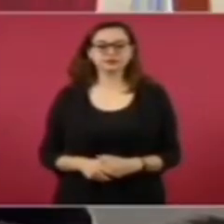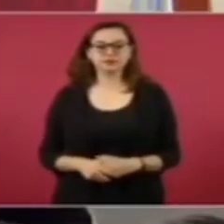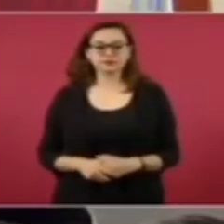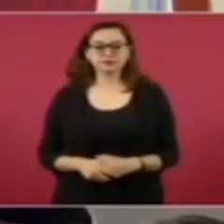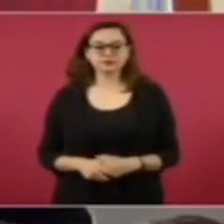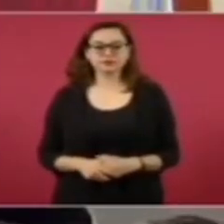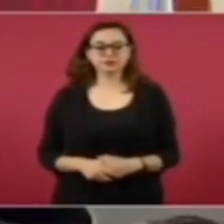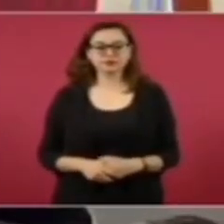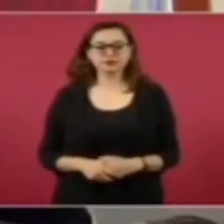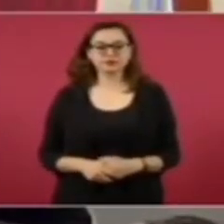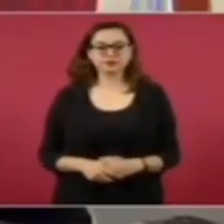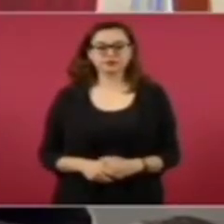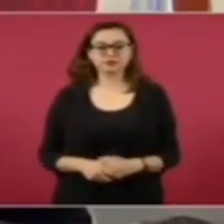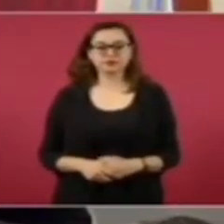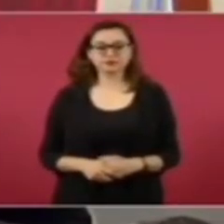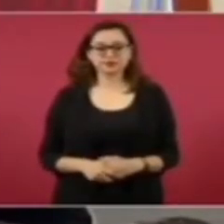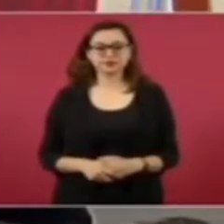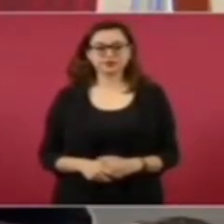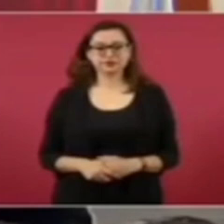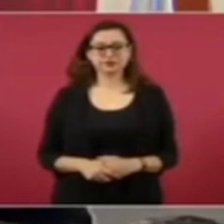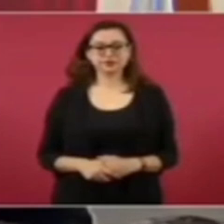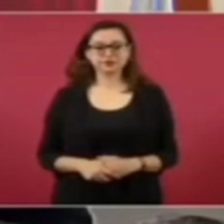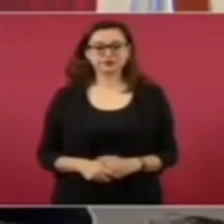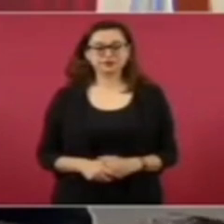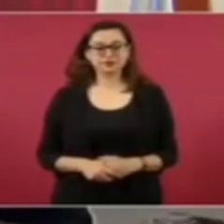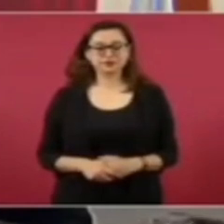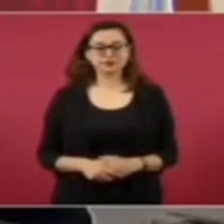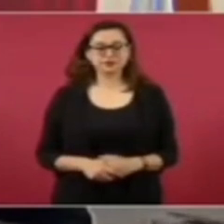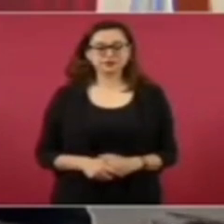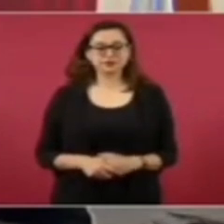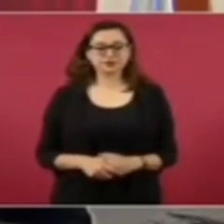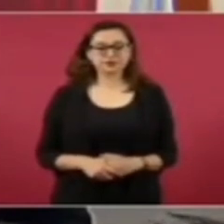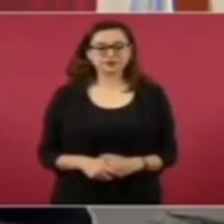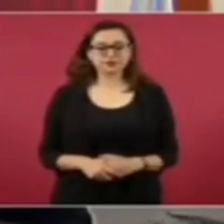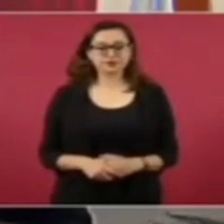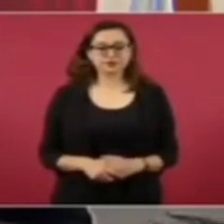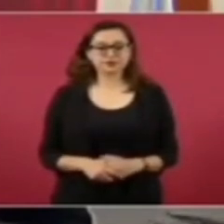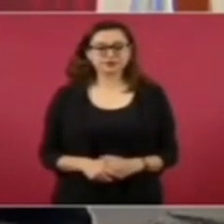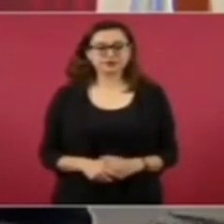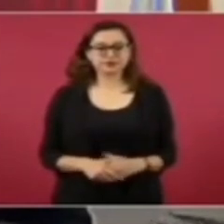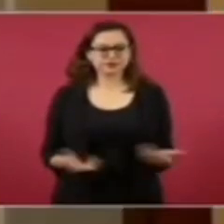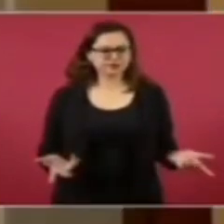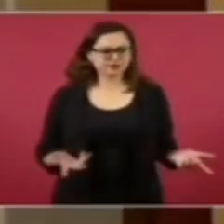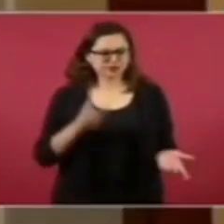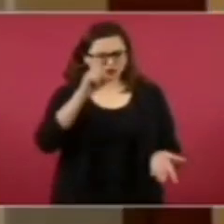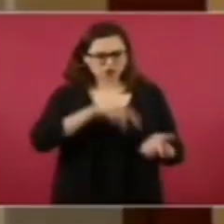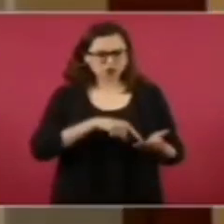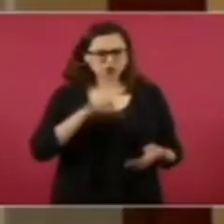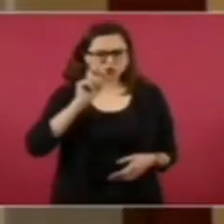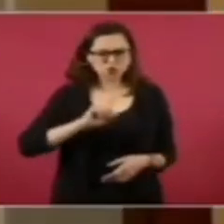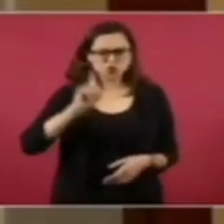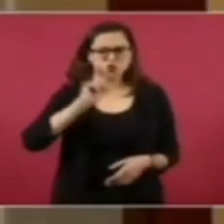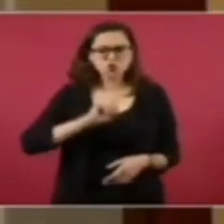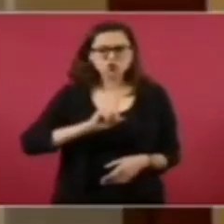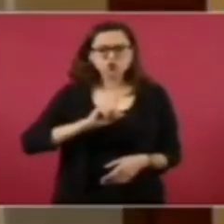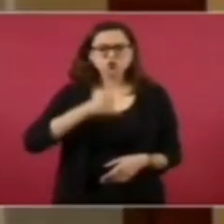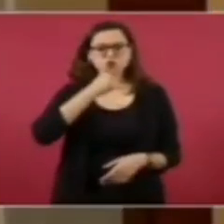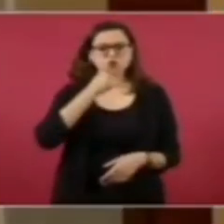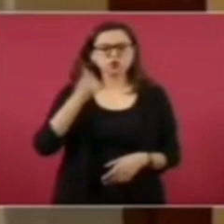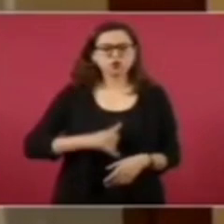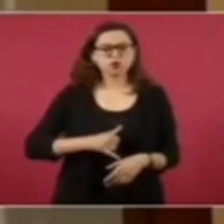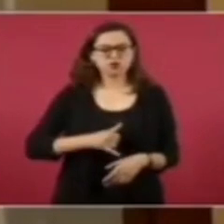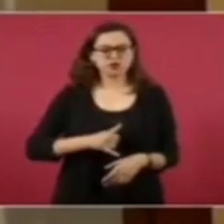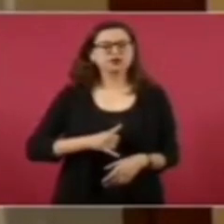Quien acaba de entrar a… es primera ministra, ¿no?, de Italia,